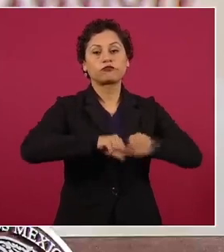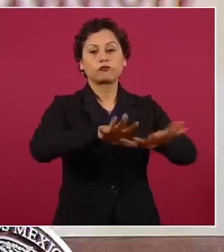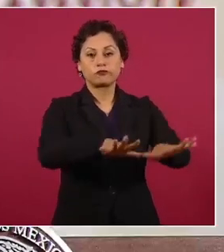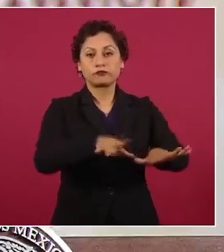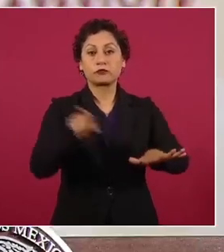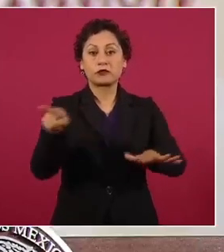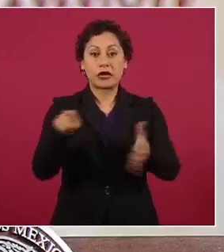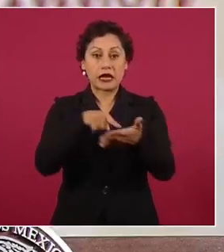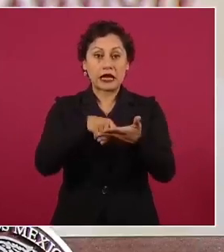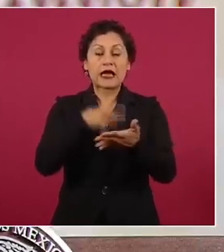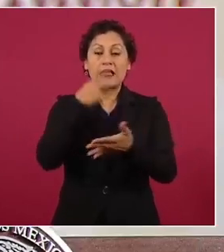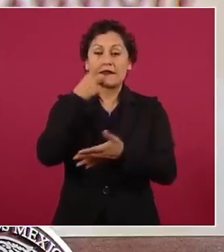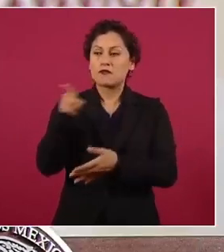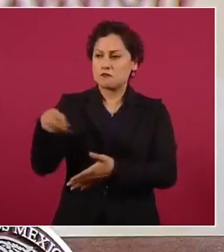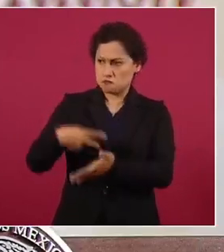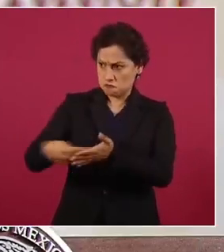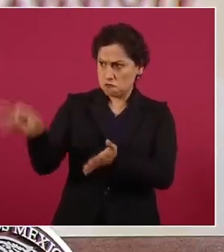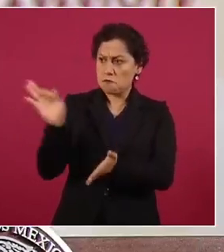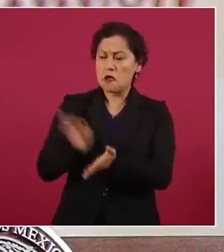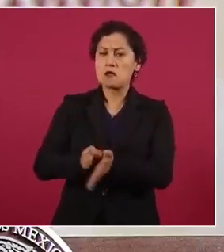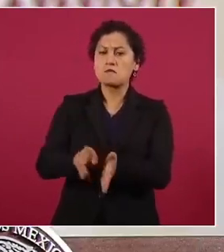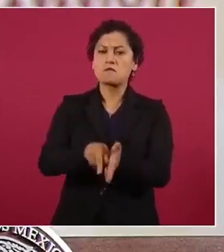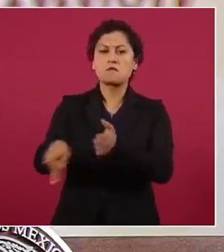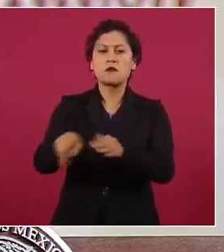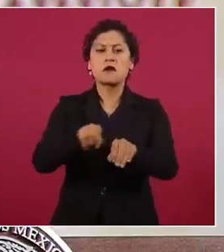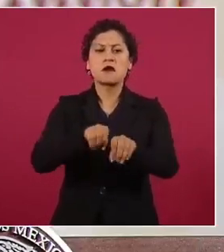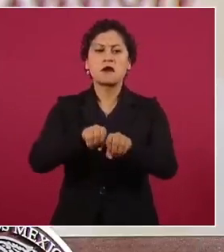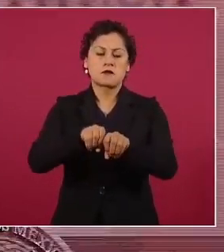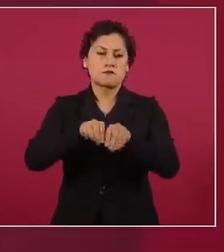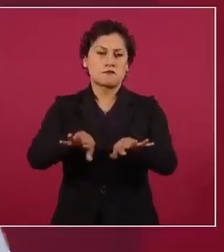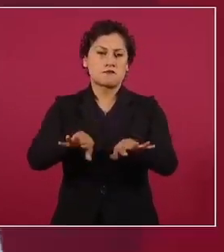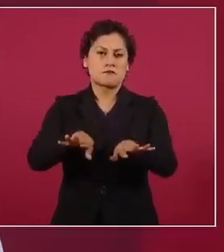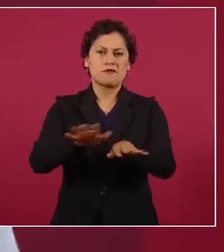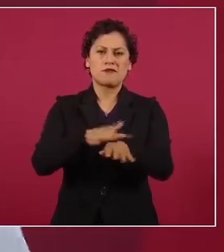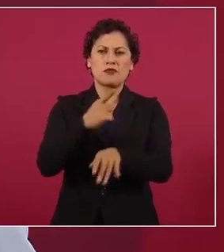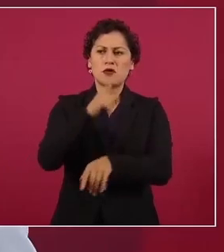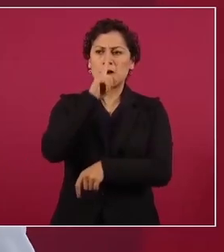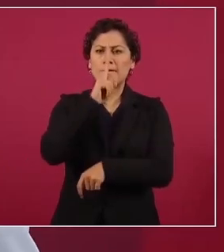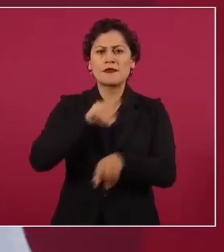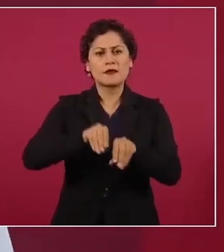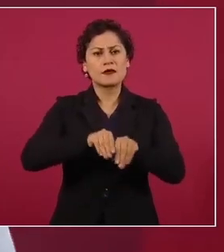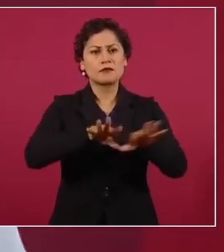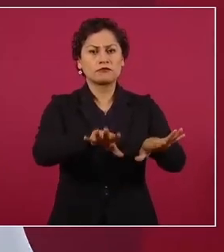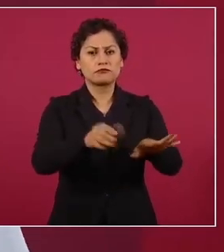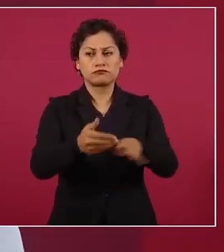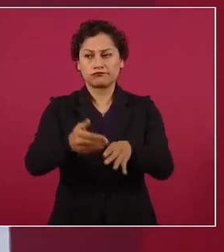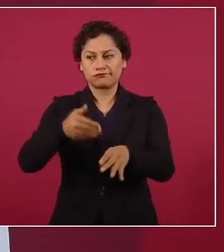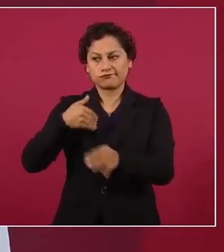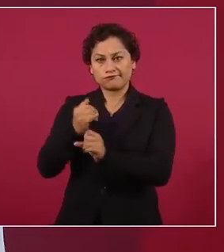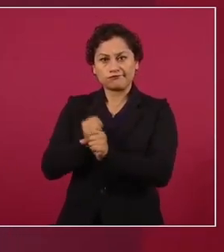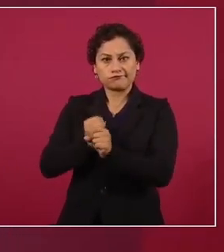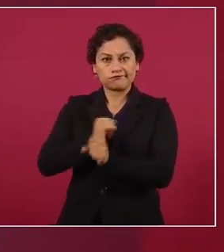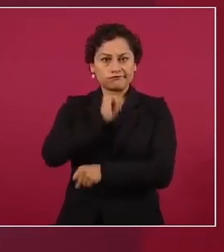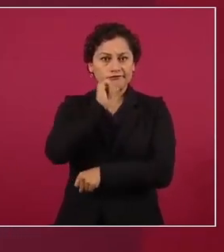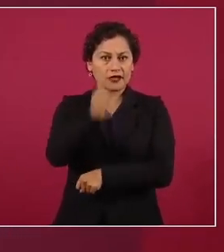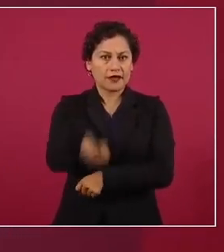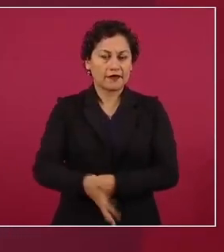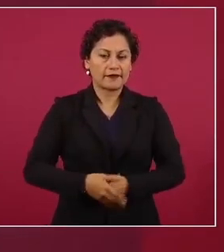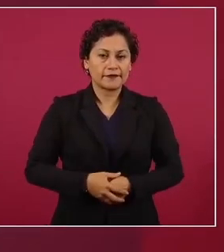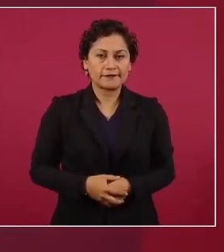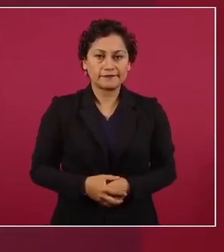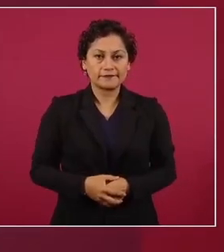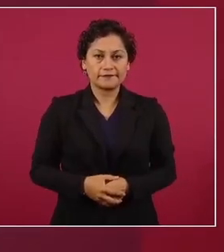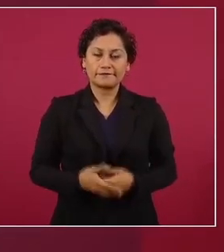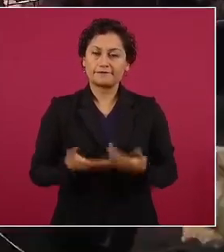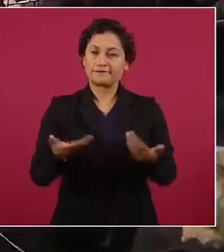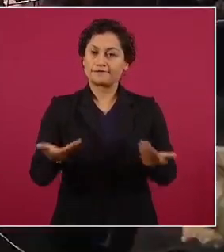valiente al periodista, quizás por difundir mentiras sin rubor alguno. Y